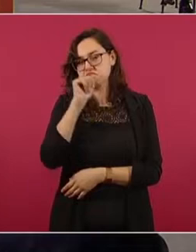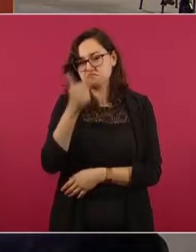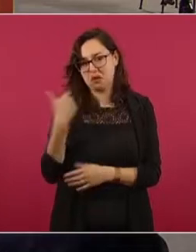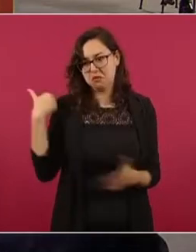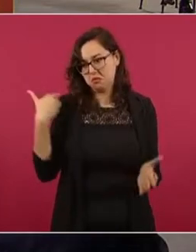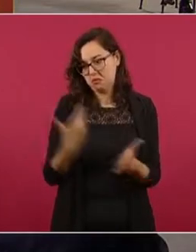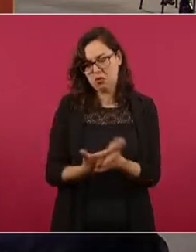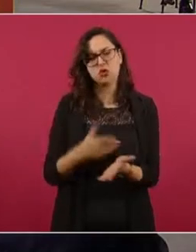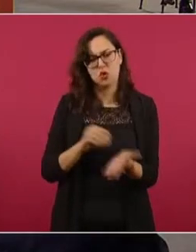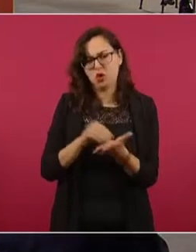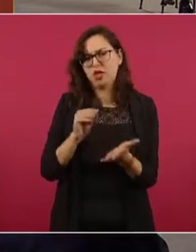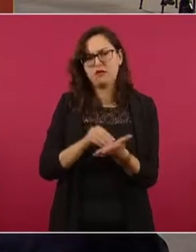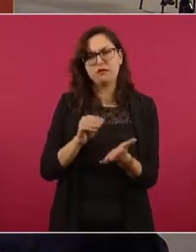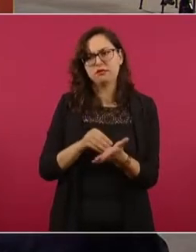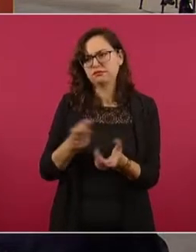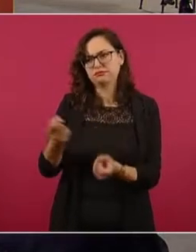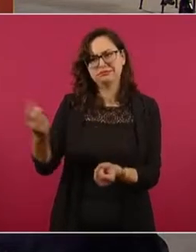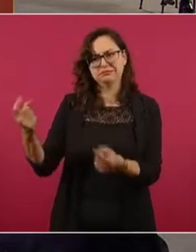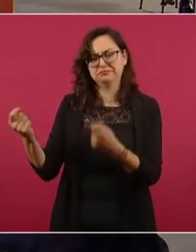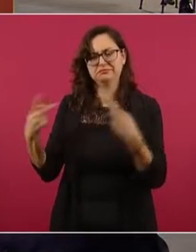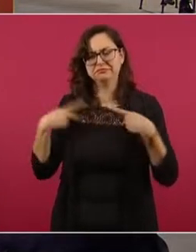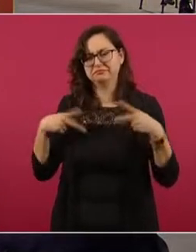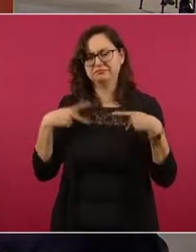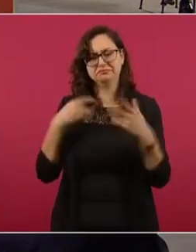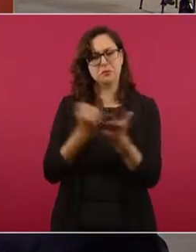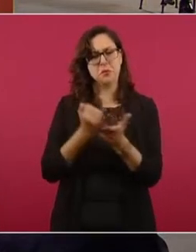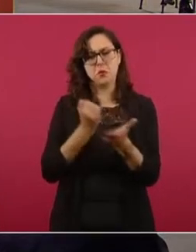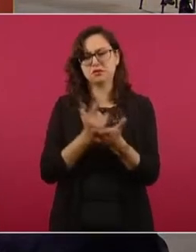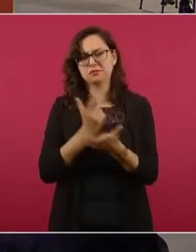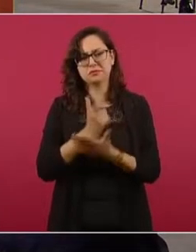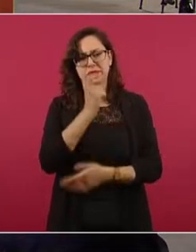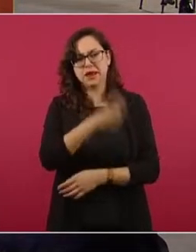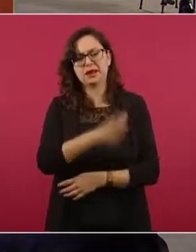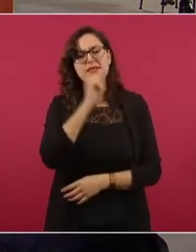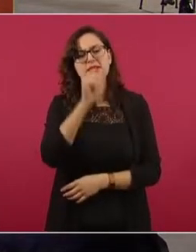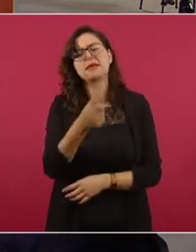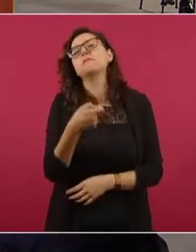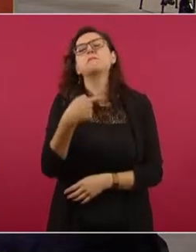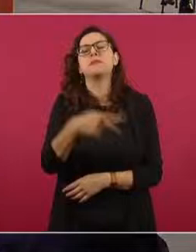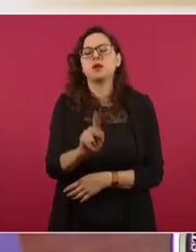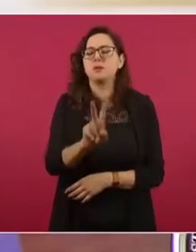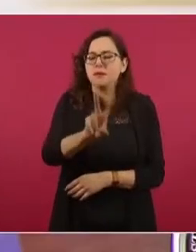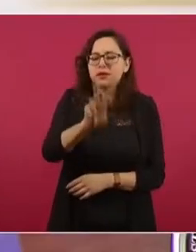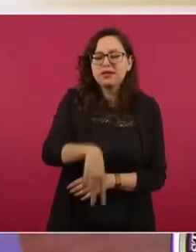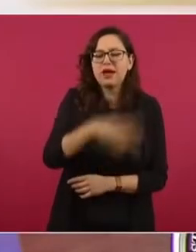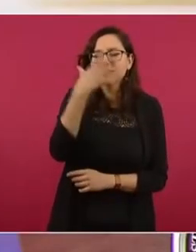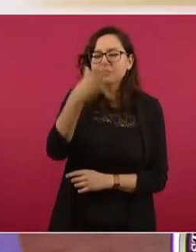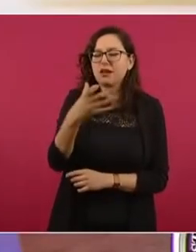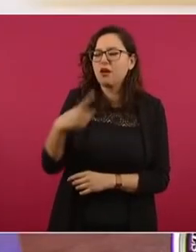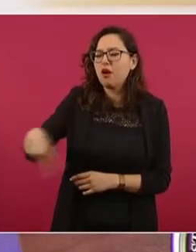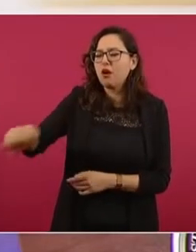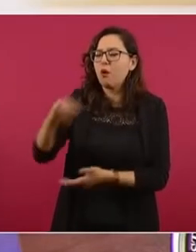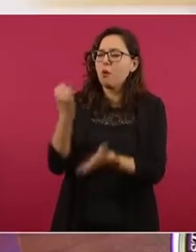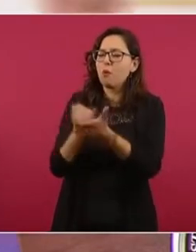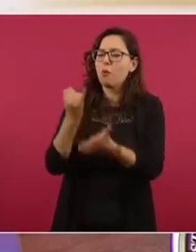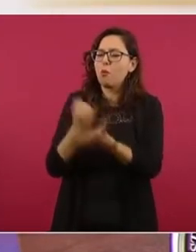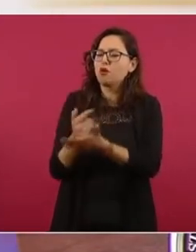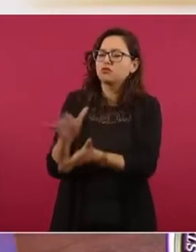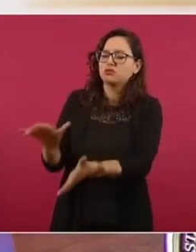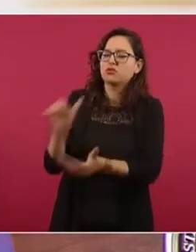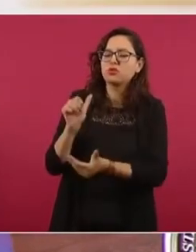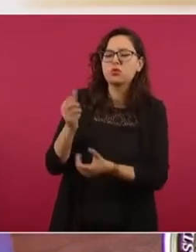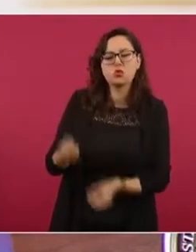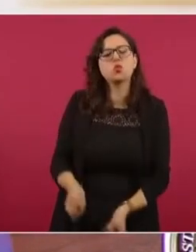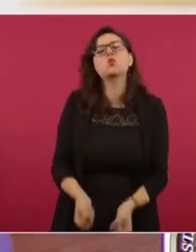vida para mantener a su familia? ¿Cuánto?